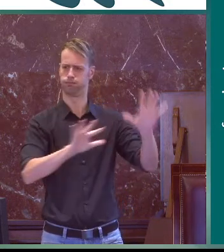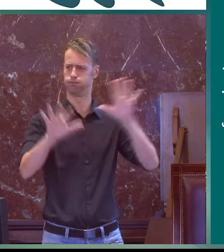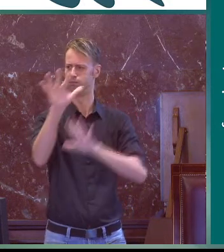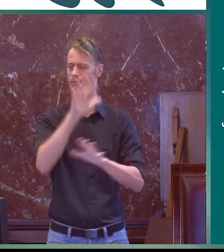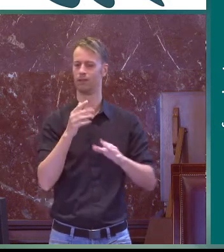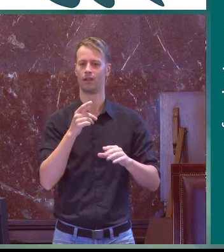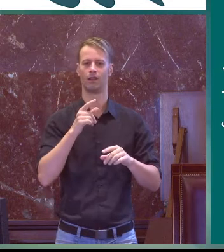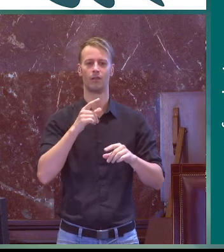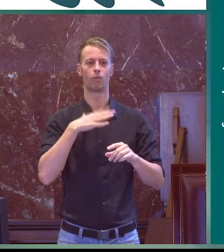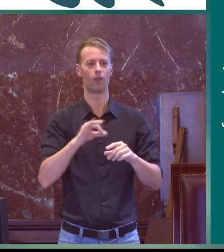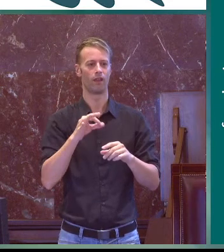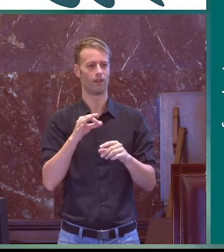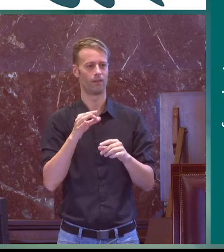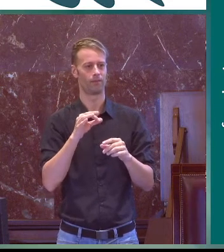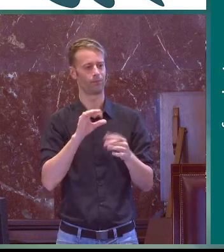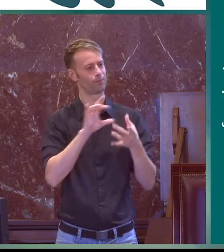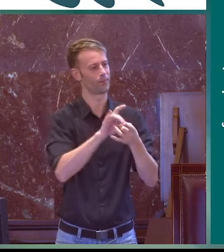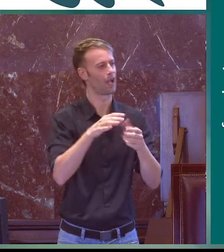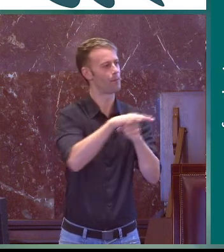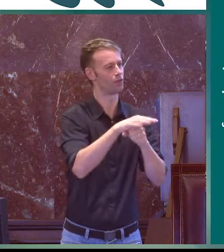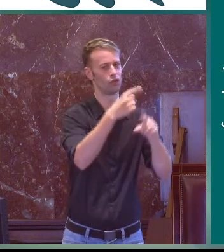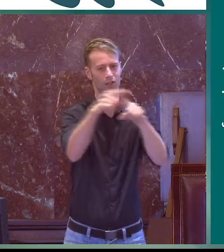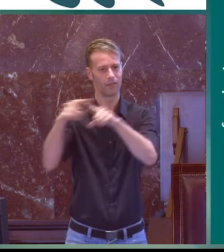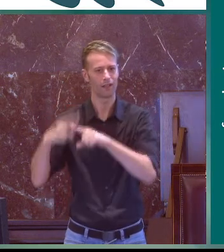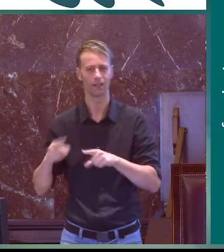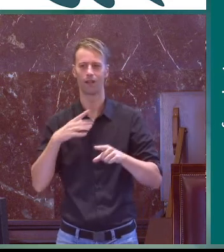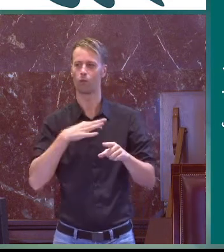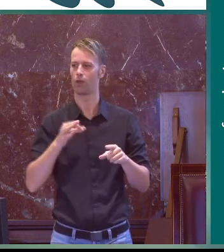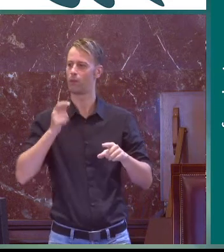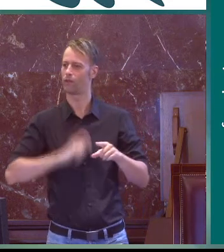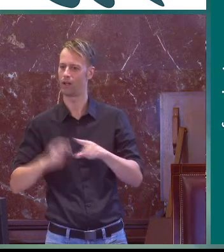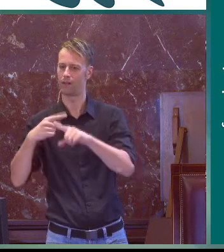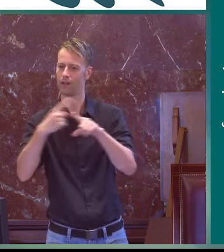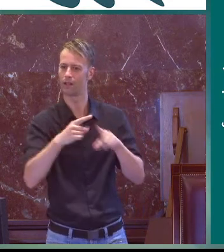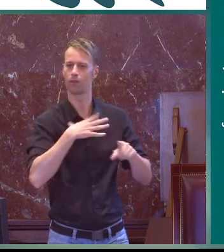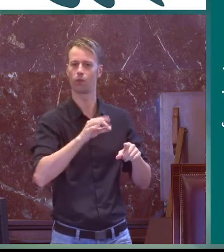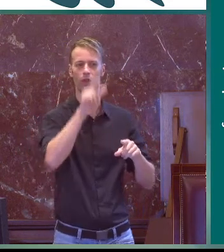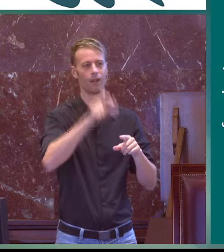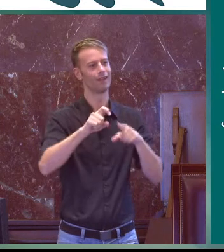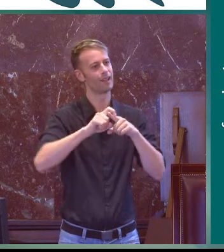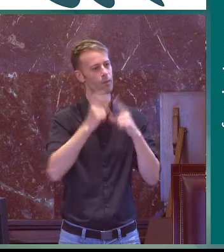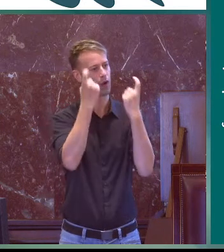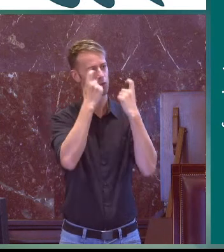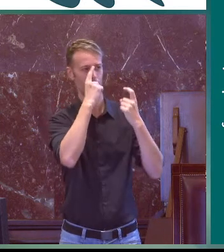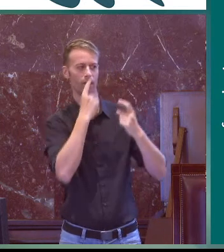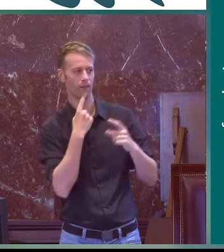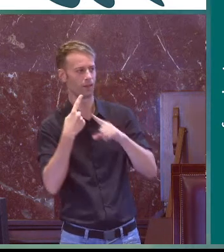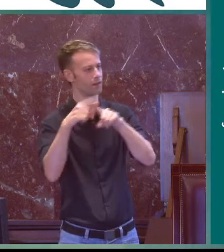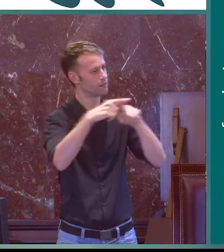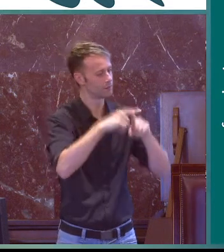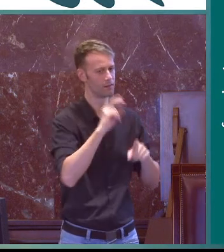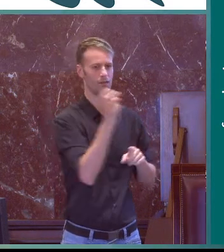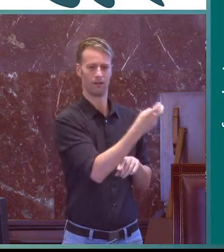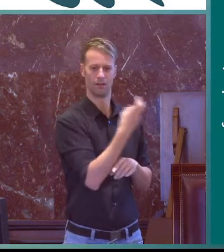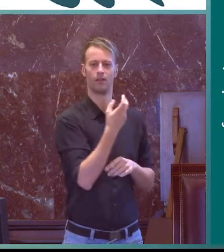la enseñanza de la lengua de signos no es fácil. Depende de los ámbitos profesionales a los que se